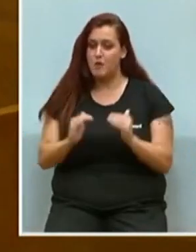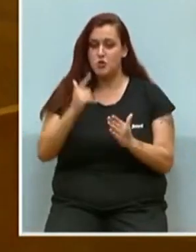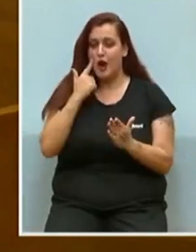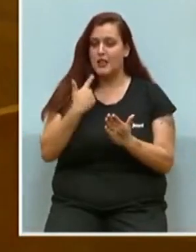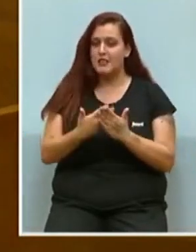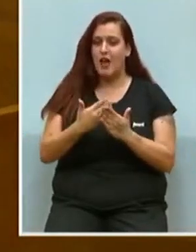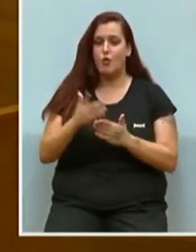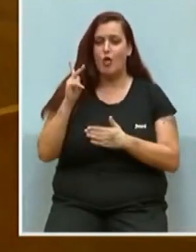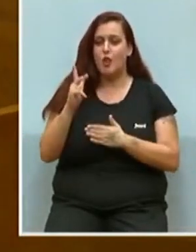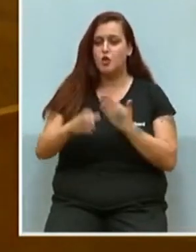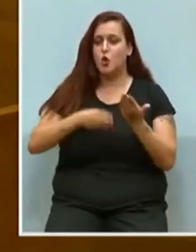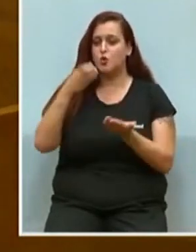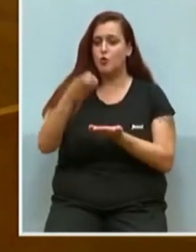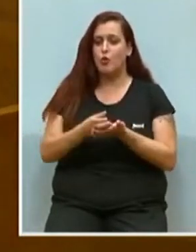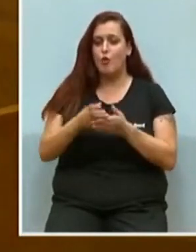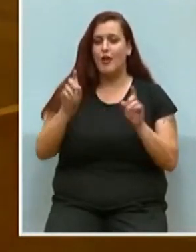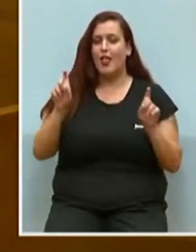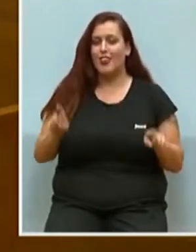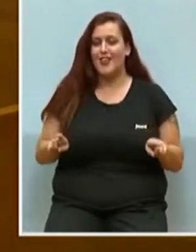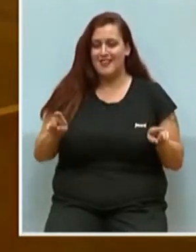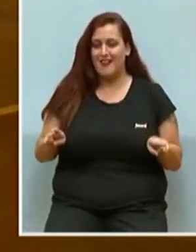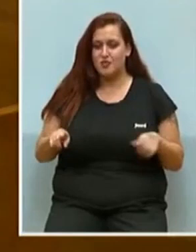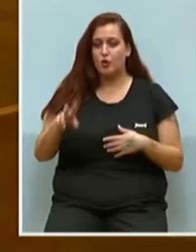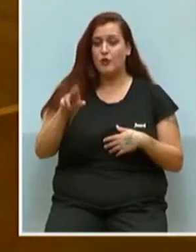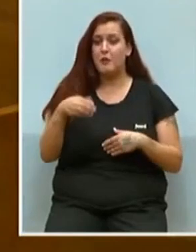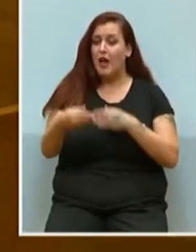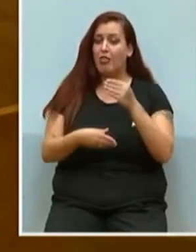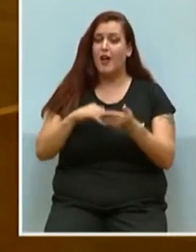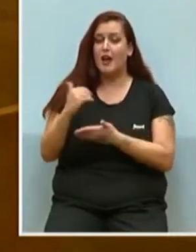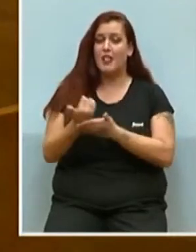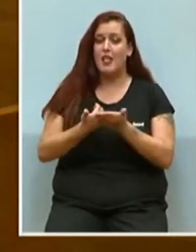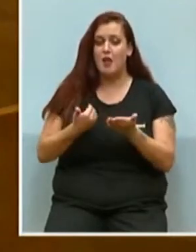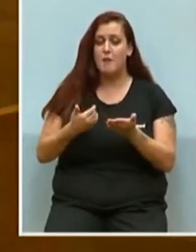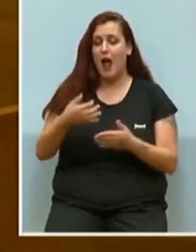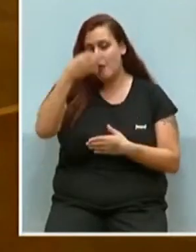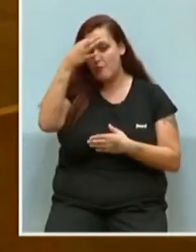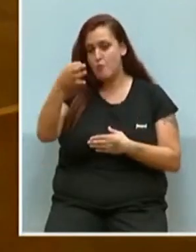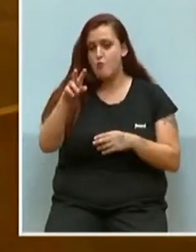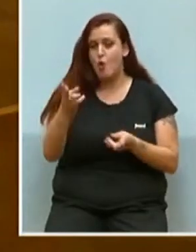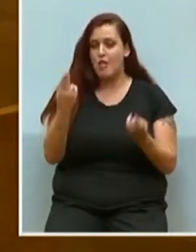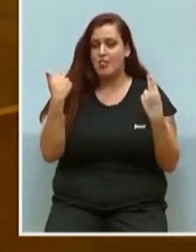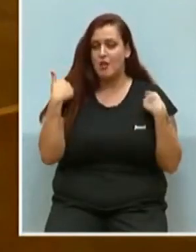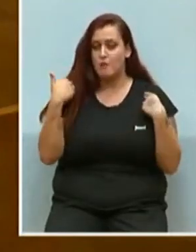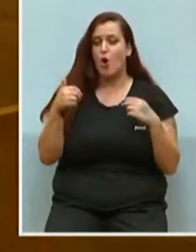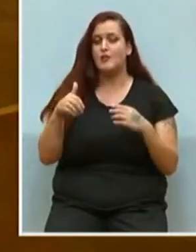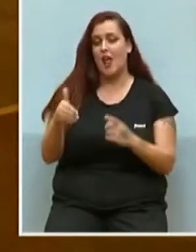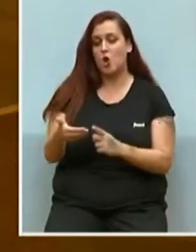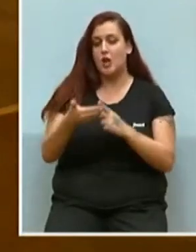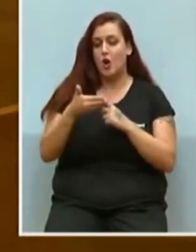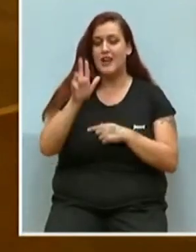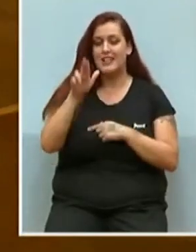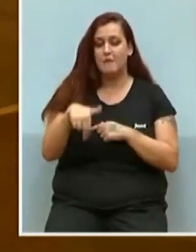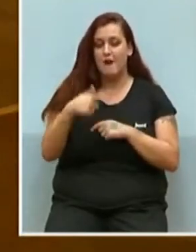momento el derecho constitucional al descanso, hacer que sean rentables para los municipios que los acogen y, sobre todo, valorando la